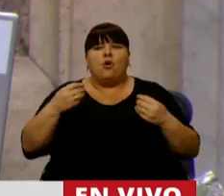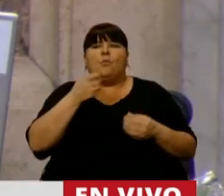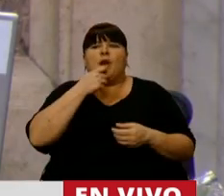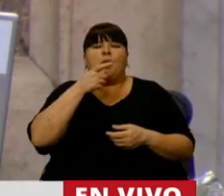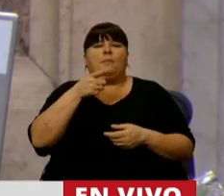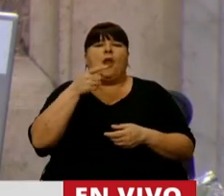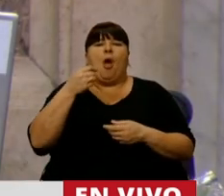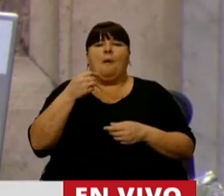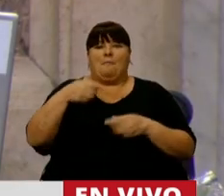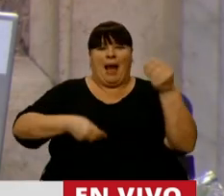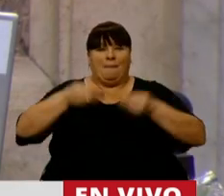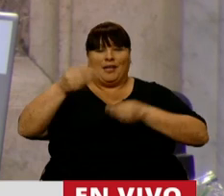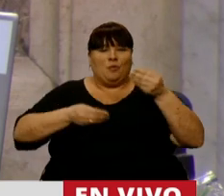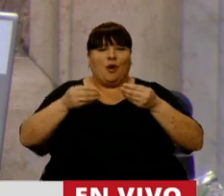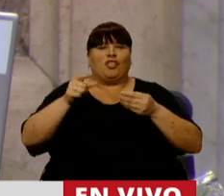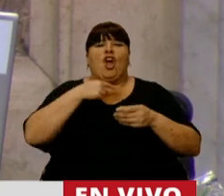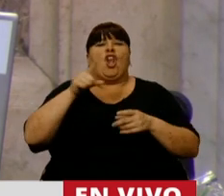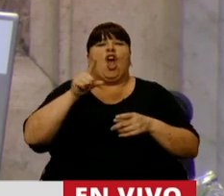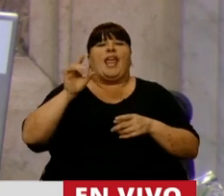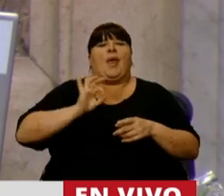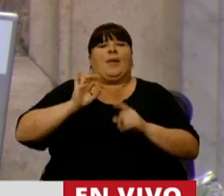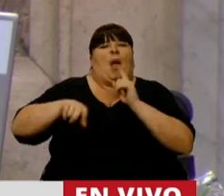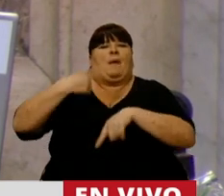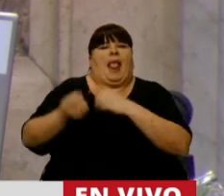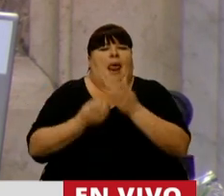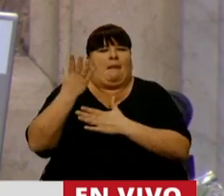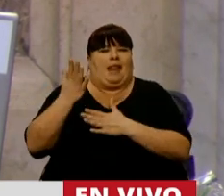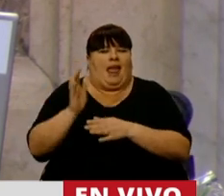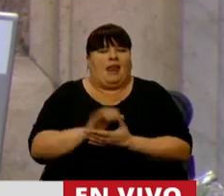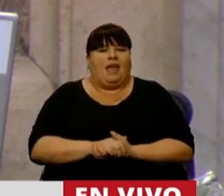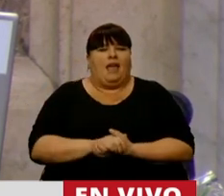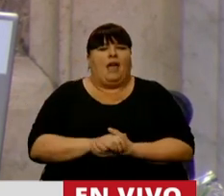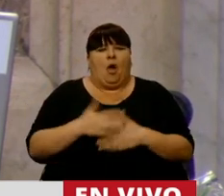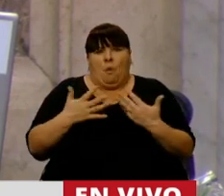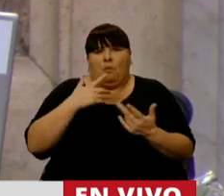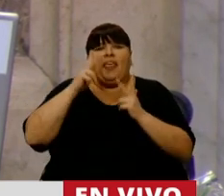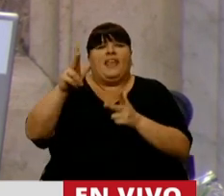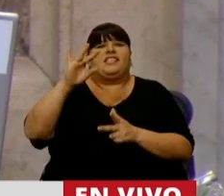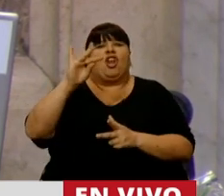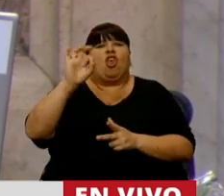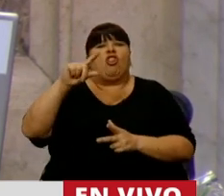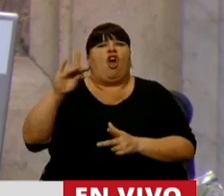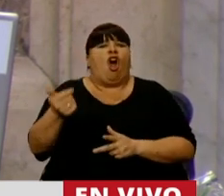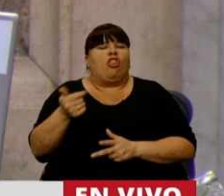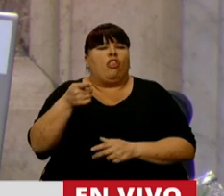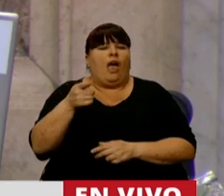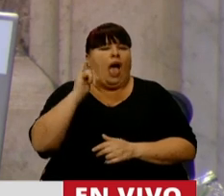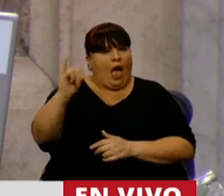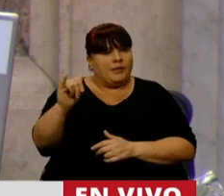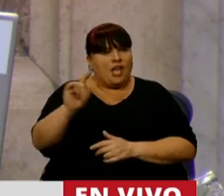deber para que esta foto de este presupuesto no sea sepia mañana a la mañana. Podrían decirle a Donda que no